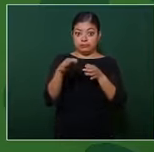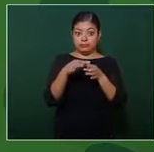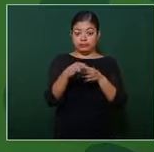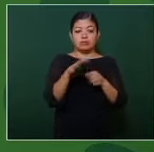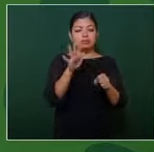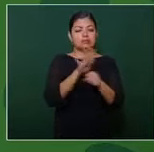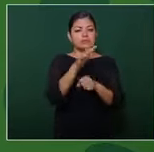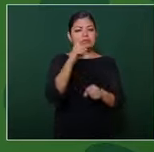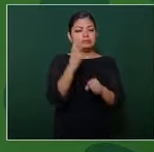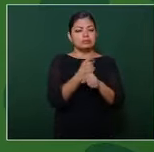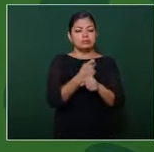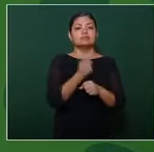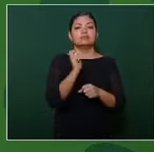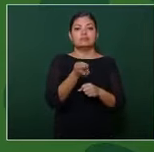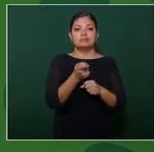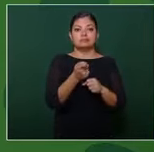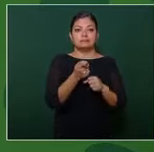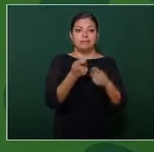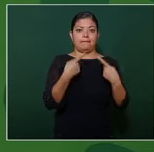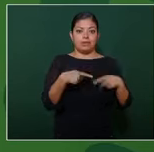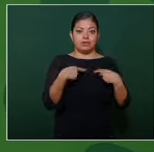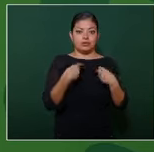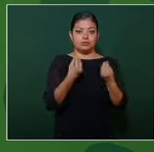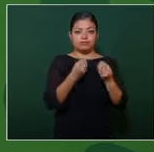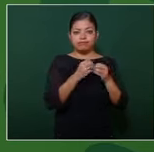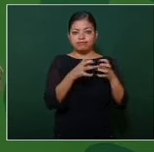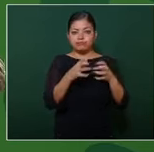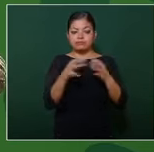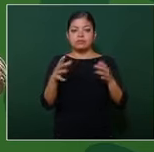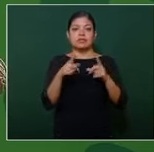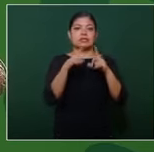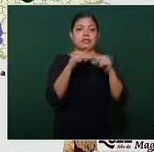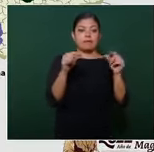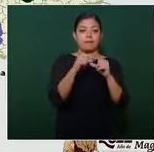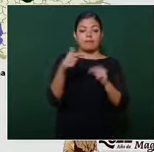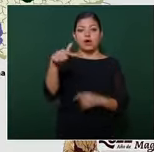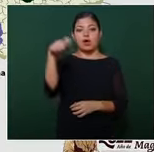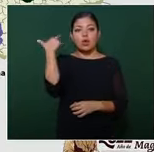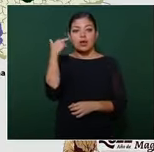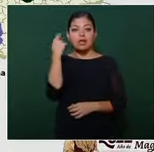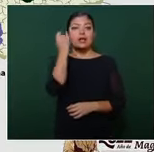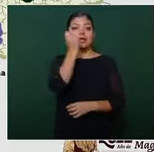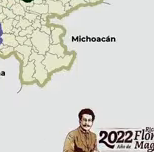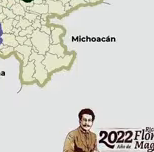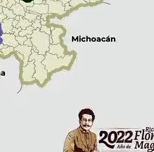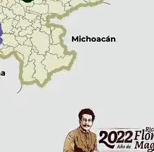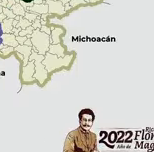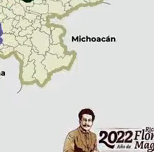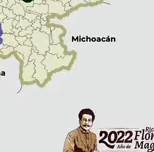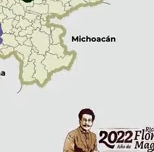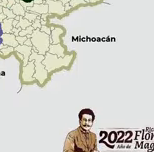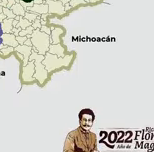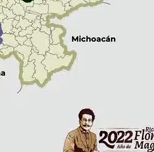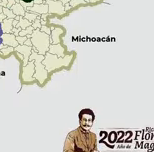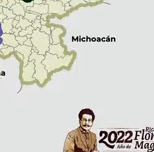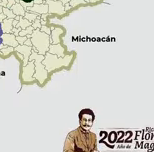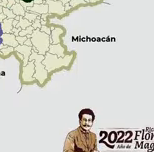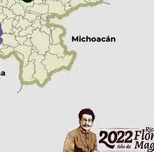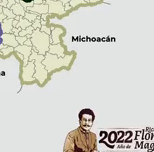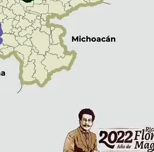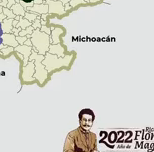Zapopan, Guadalajara y Tlajumulco. En lo que se refiere a la incidencia delictiva,